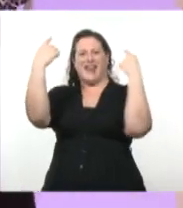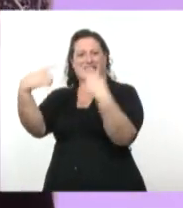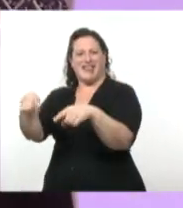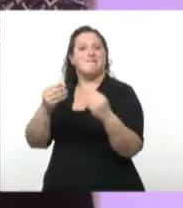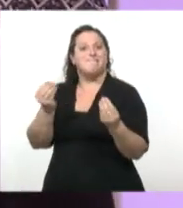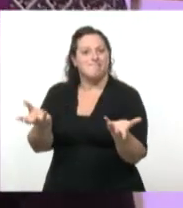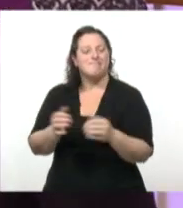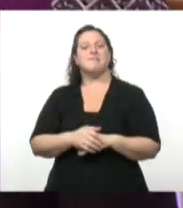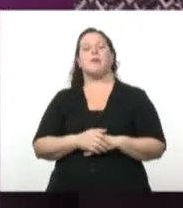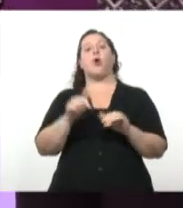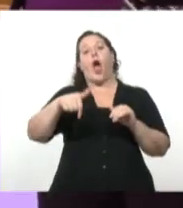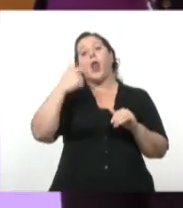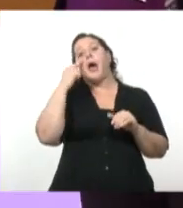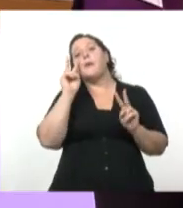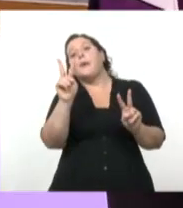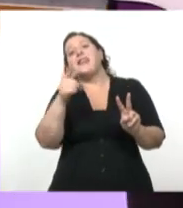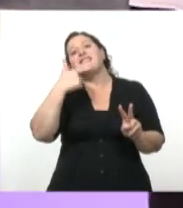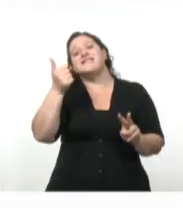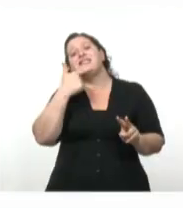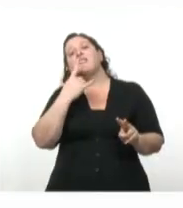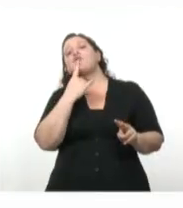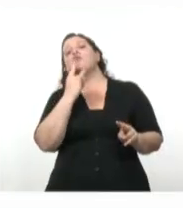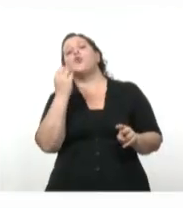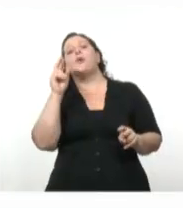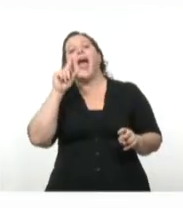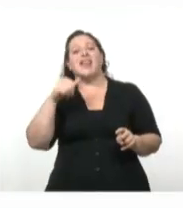la segunda parte del Eternauta 20 años después.